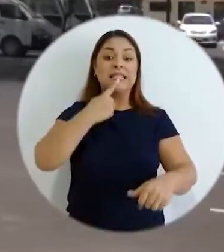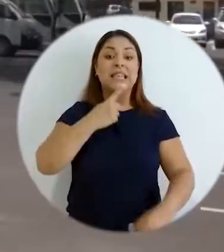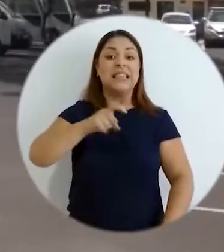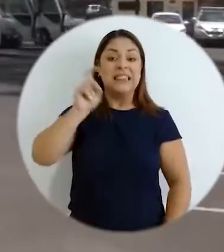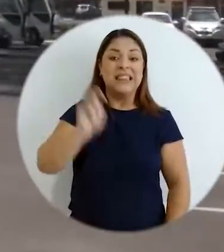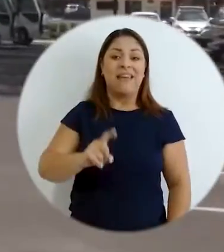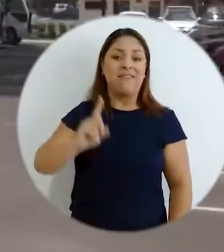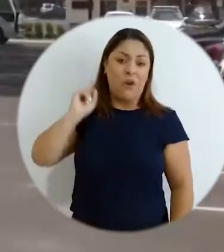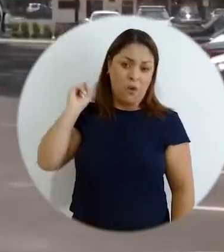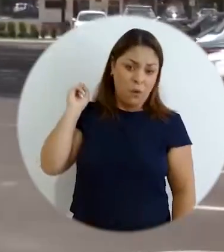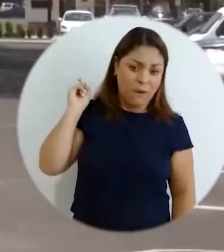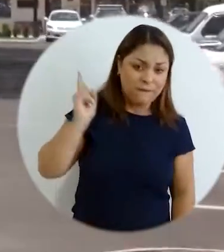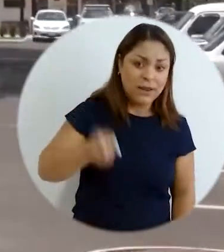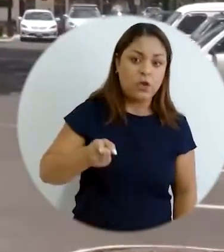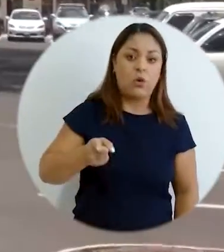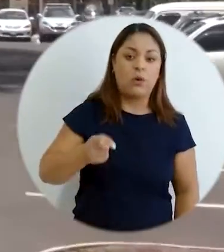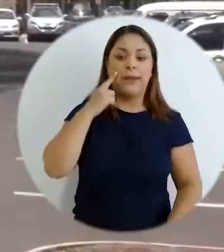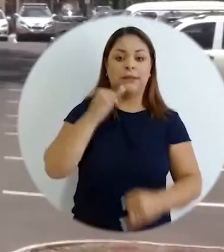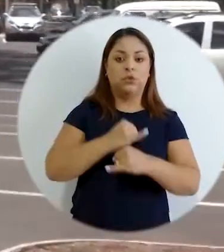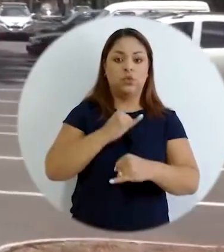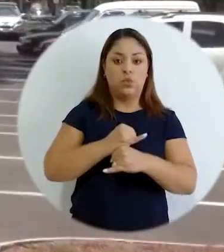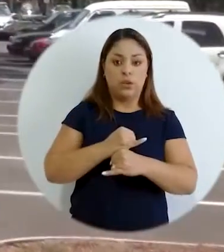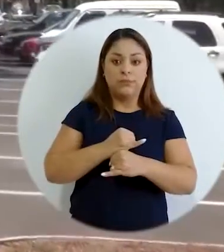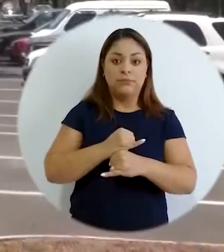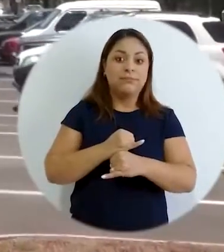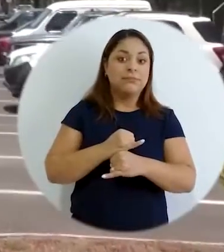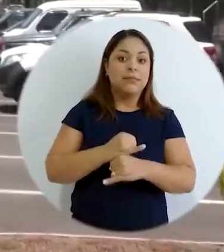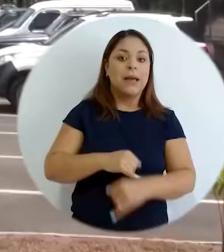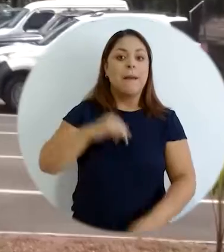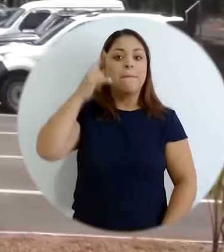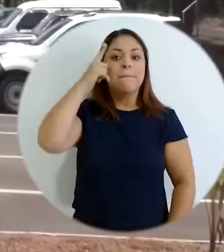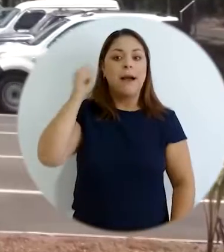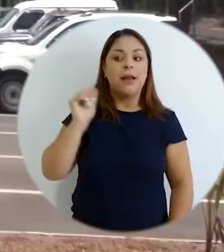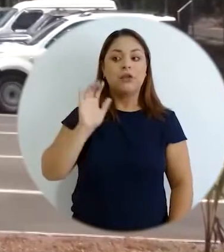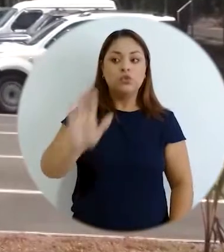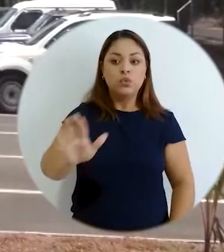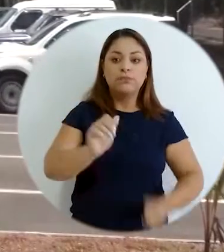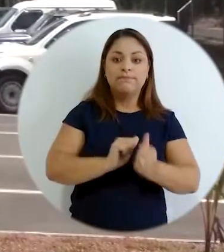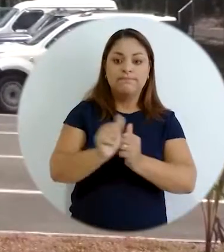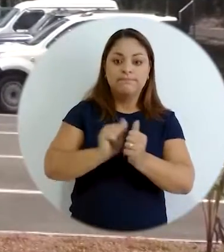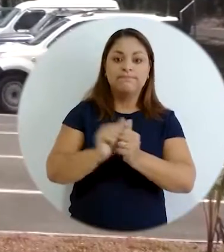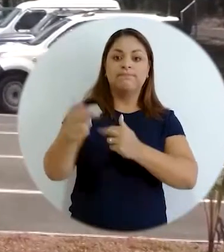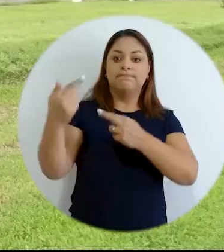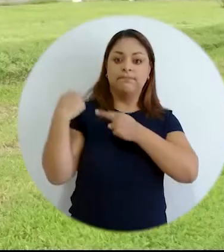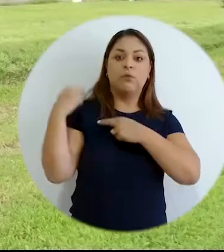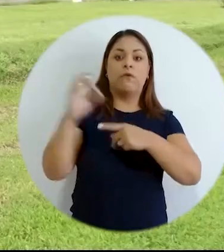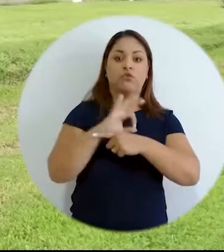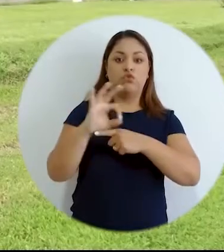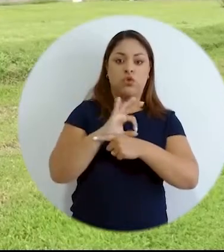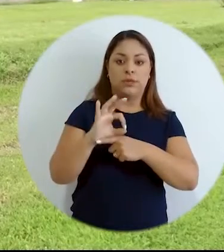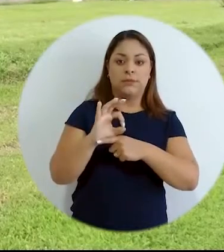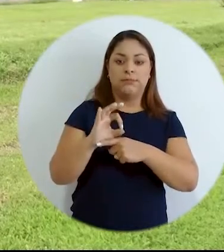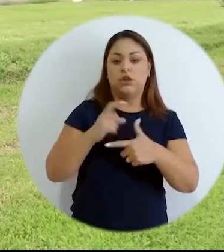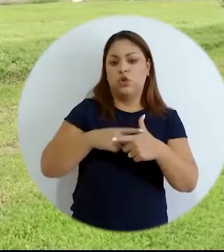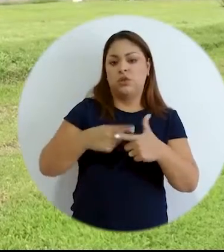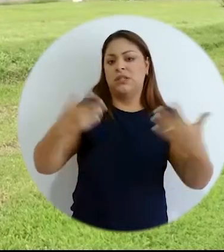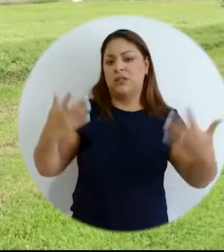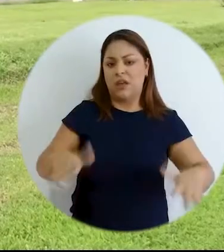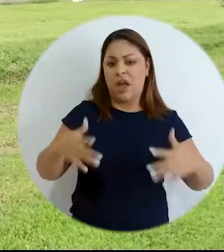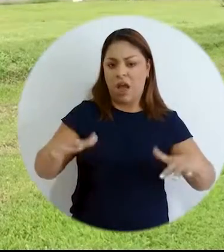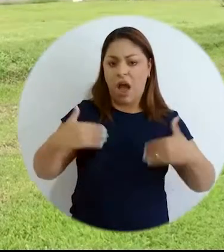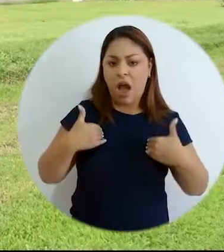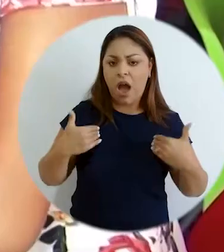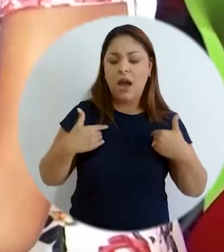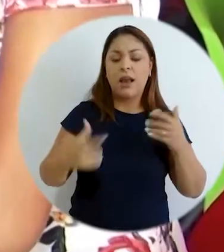carácter obligatorio para las instituciones en tanto correspondan a sus competencias y funciones establecidas en el marco jurídico